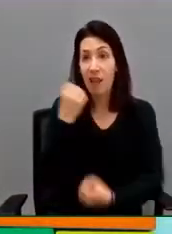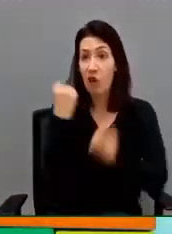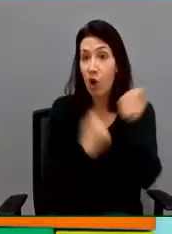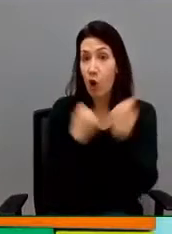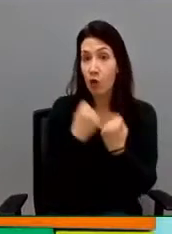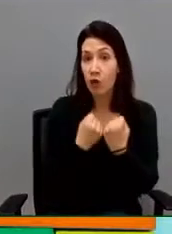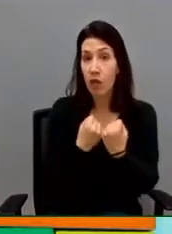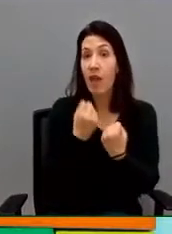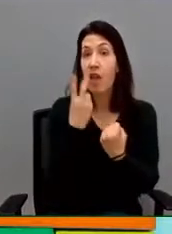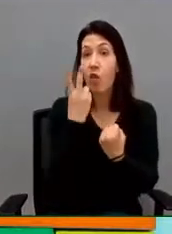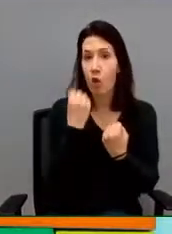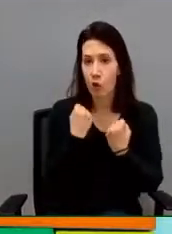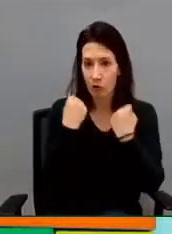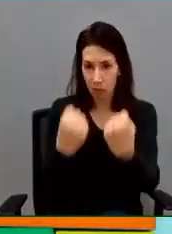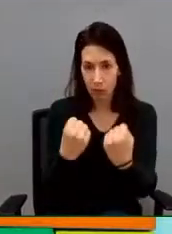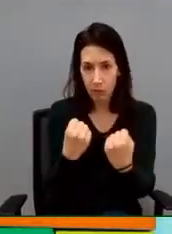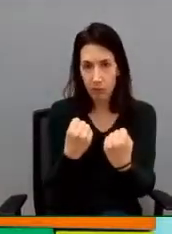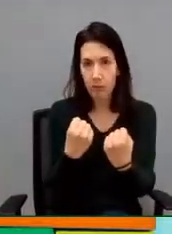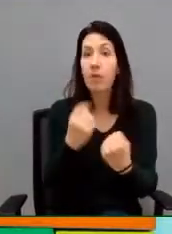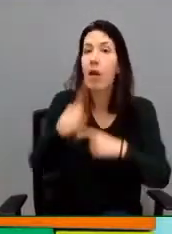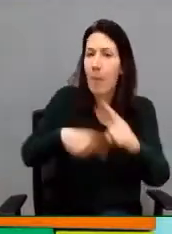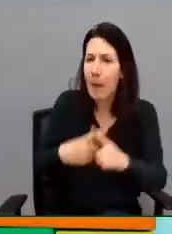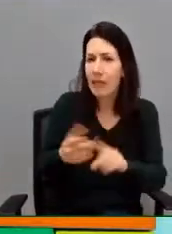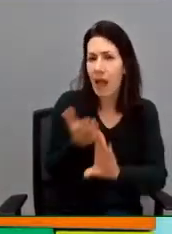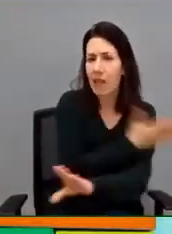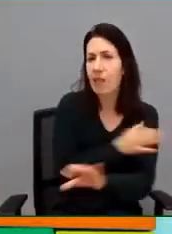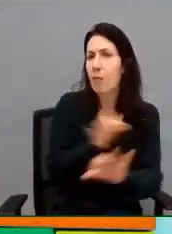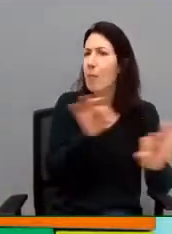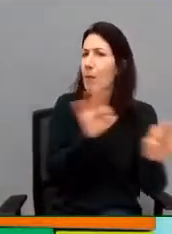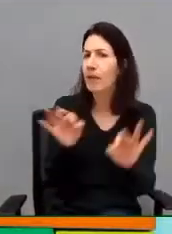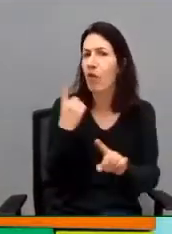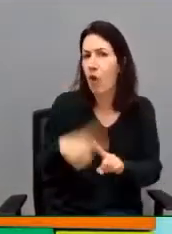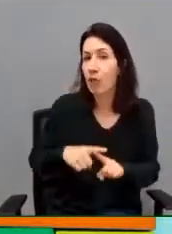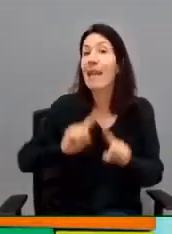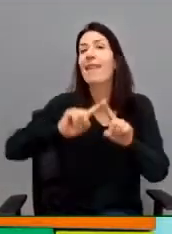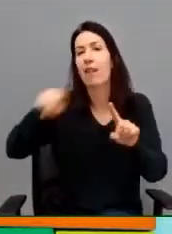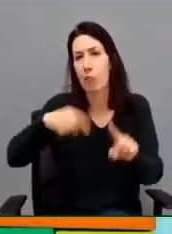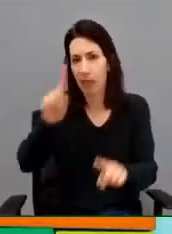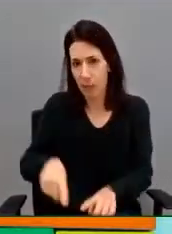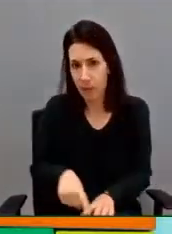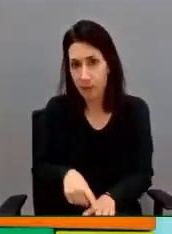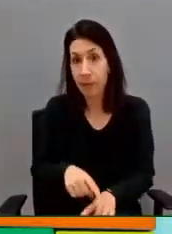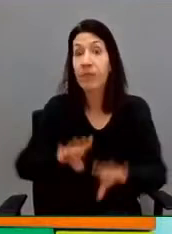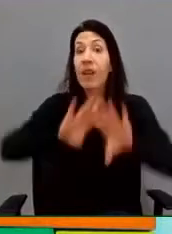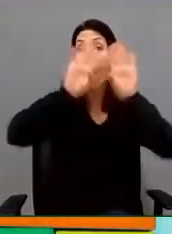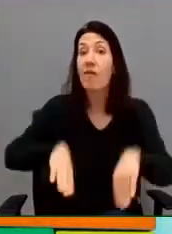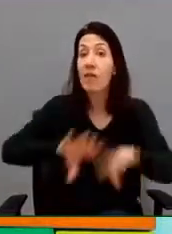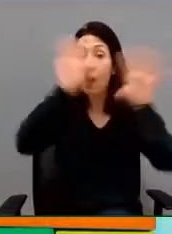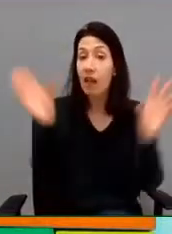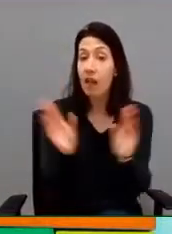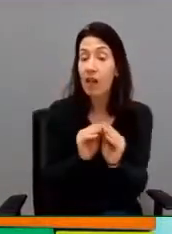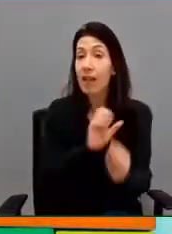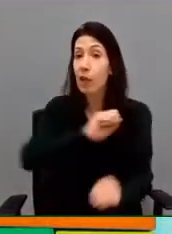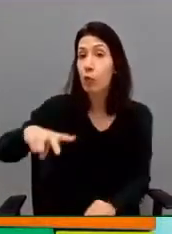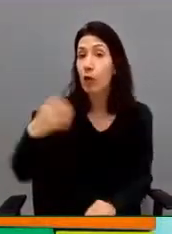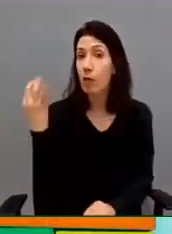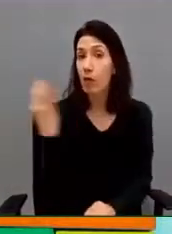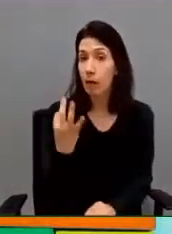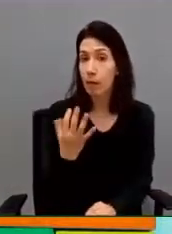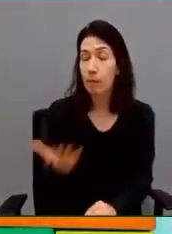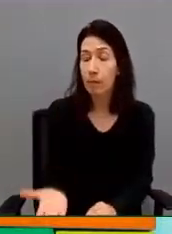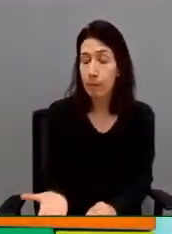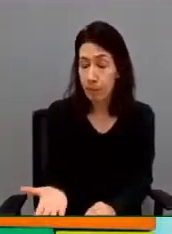estancia, más todo lo que son los preparativos previos y posteriores. Pero al final esto se traduce en que,